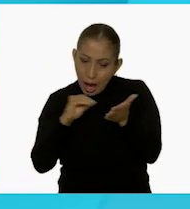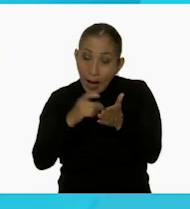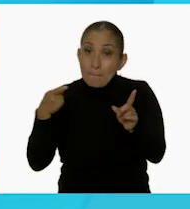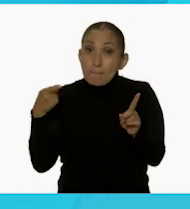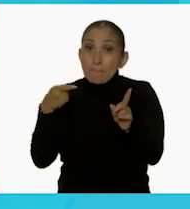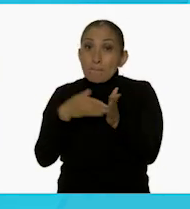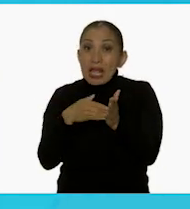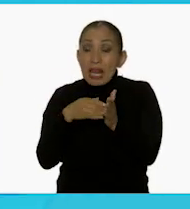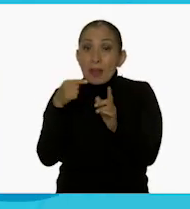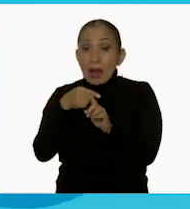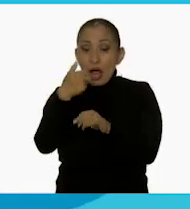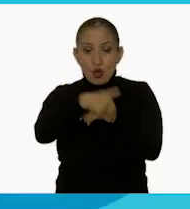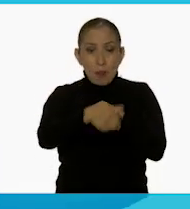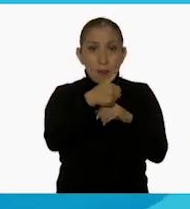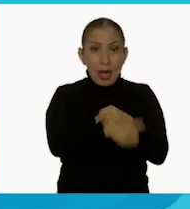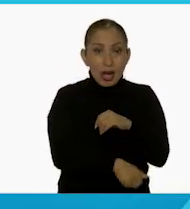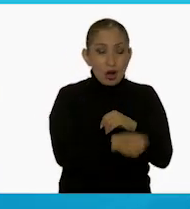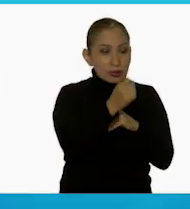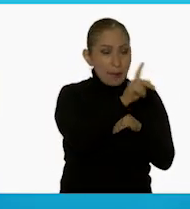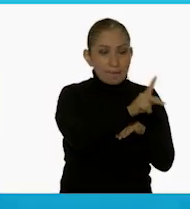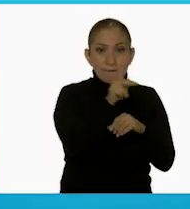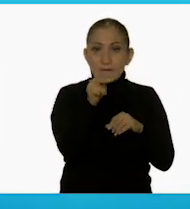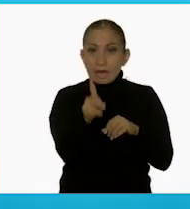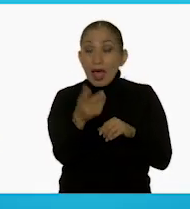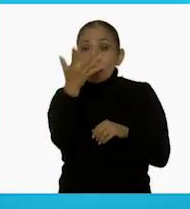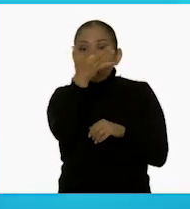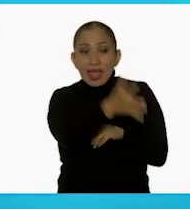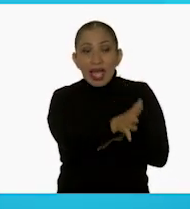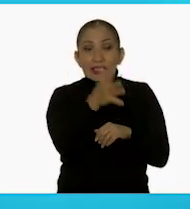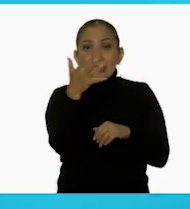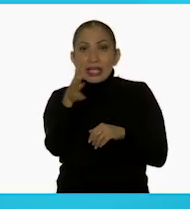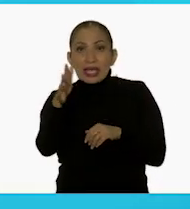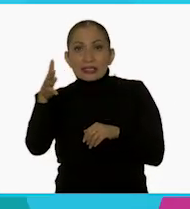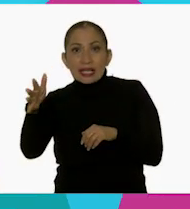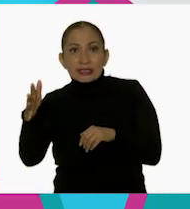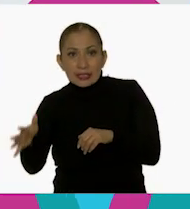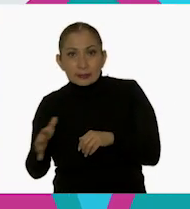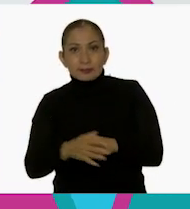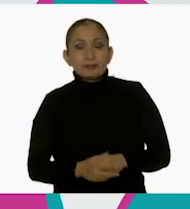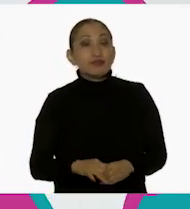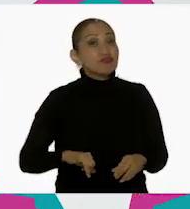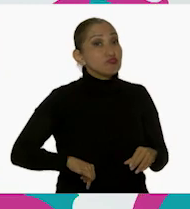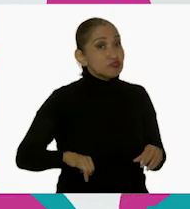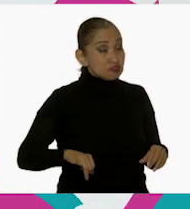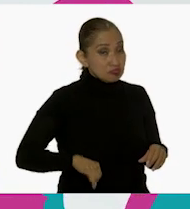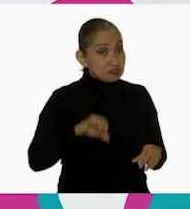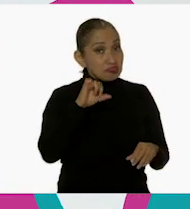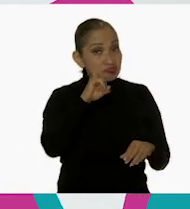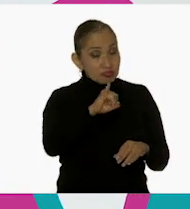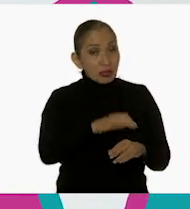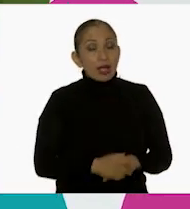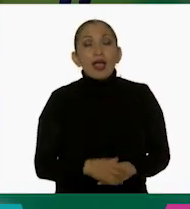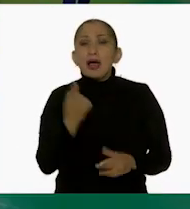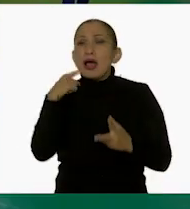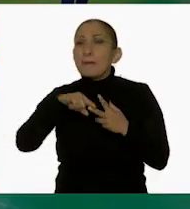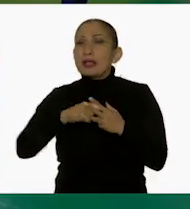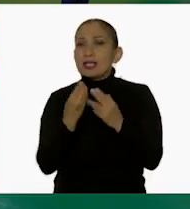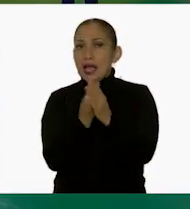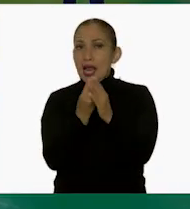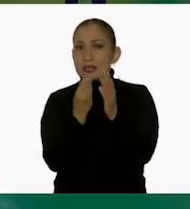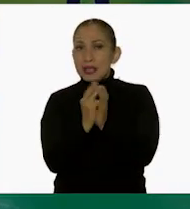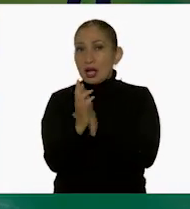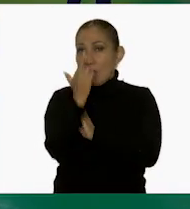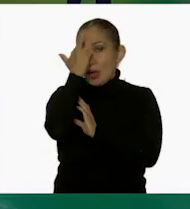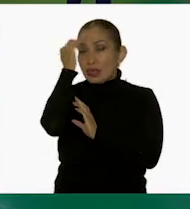para números que son múltiplos de 10. Suena súper interesante. Claro que sí. Y para empezar esta clase,